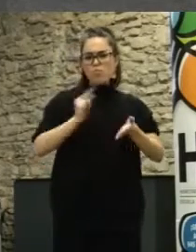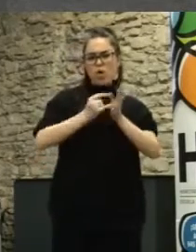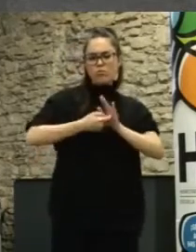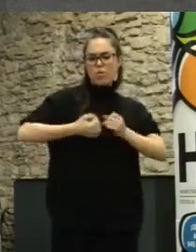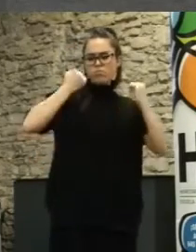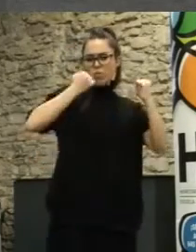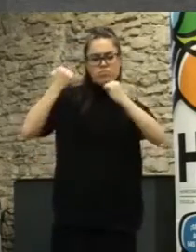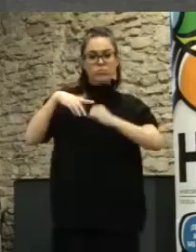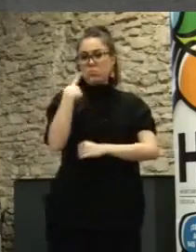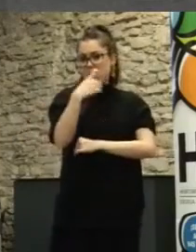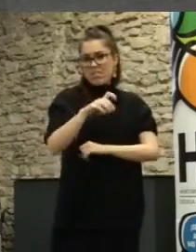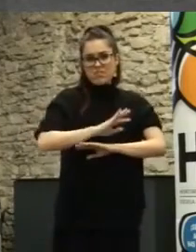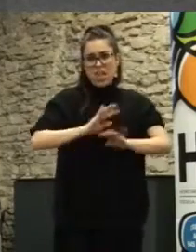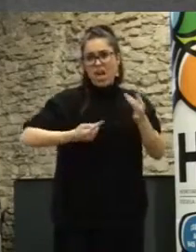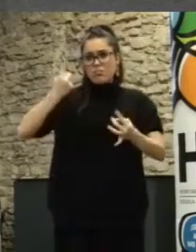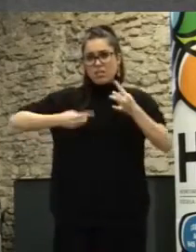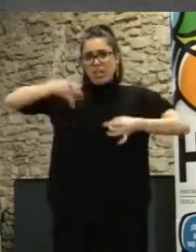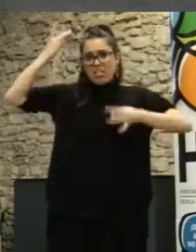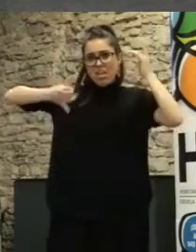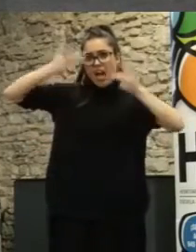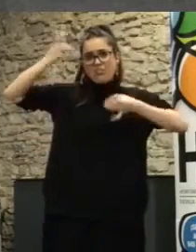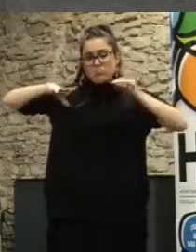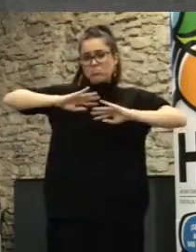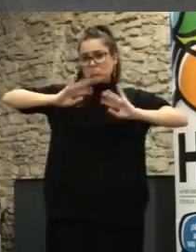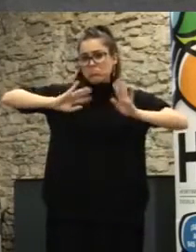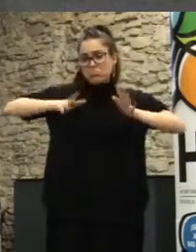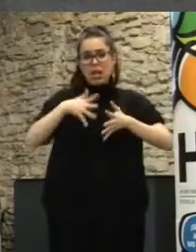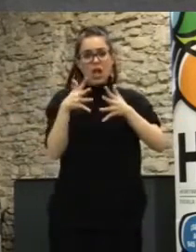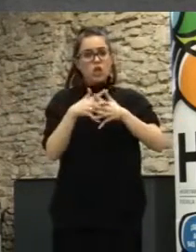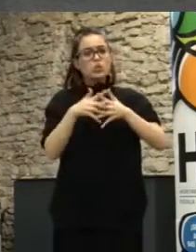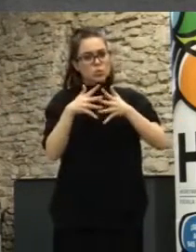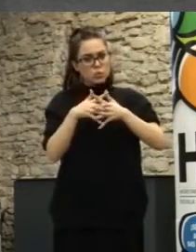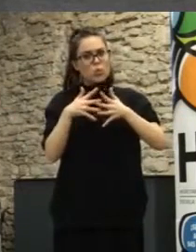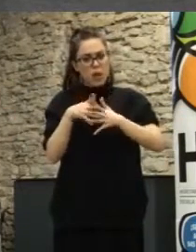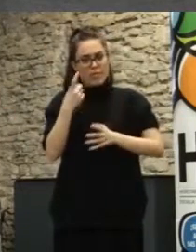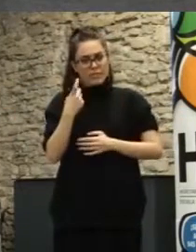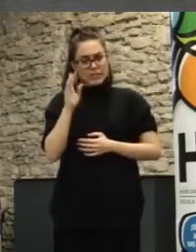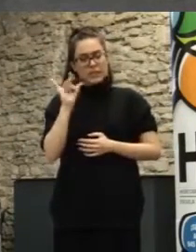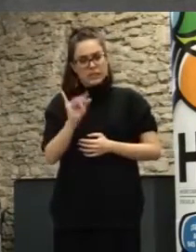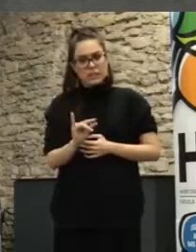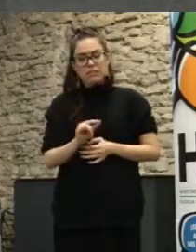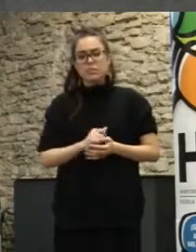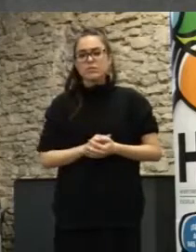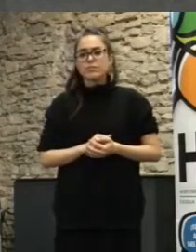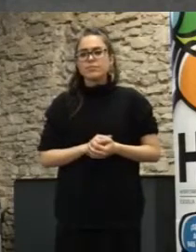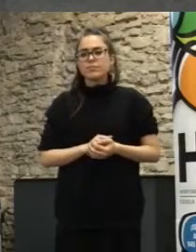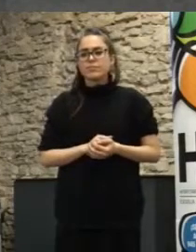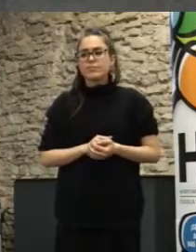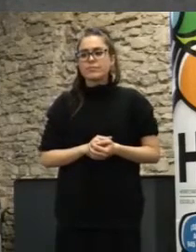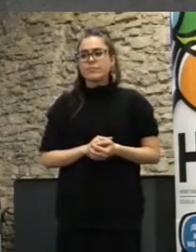veces son ideas estructurales que tenemos que tienen que ser suficientemente